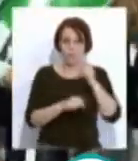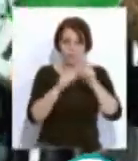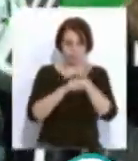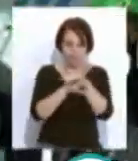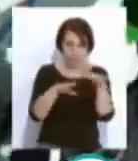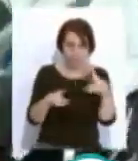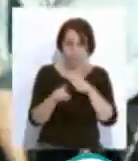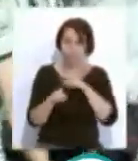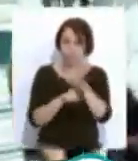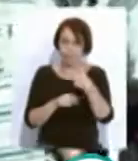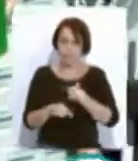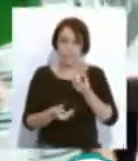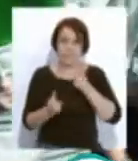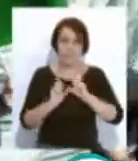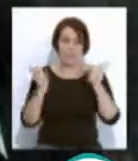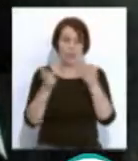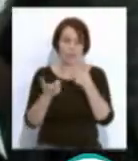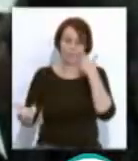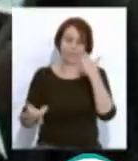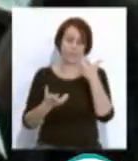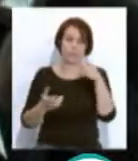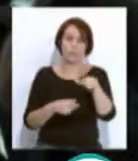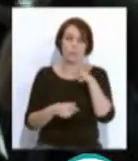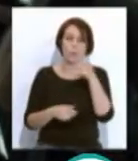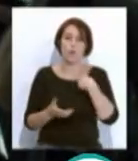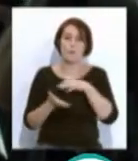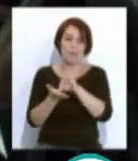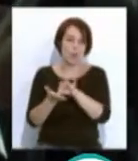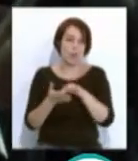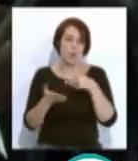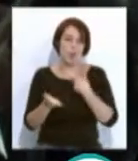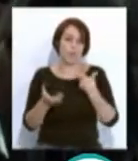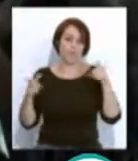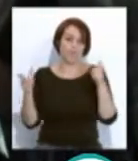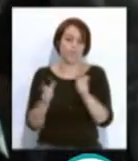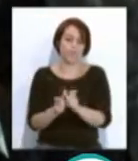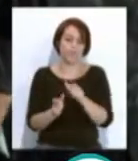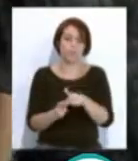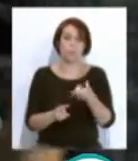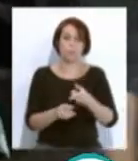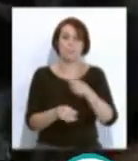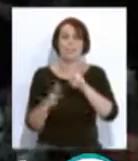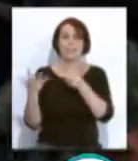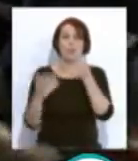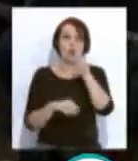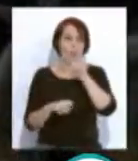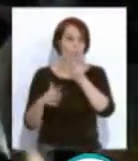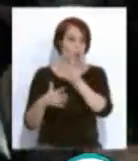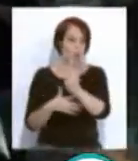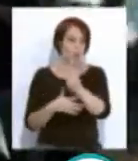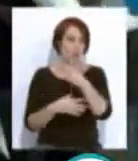se destapen las carencias del sector, que se refleja en una merma del servicio. Piden que se destine al menos el 7,2% del